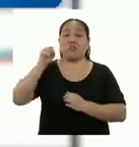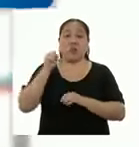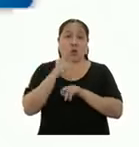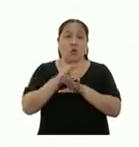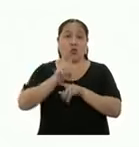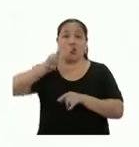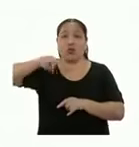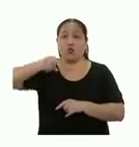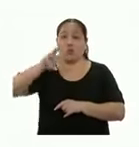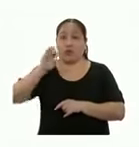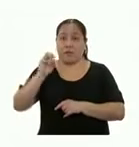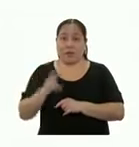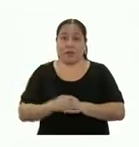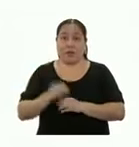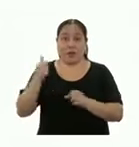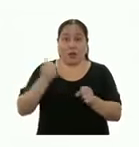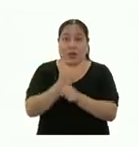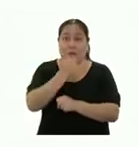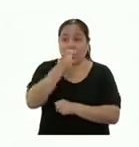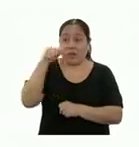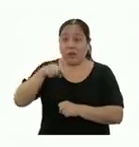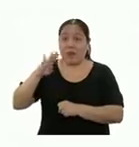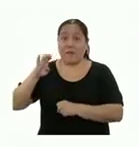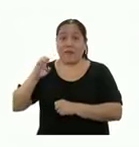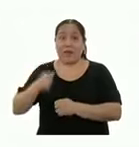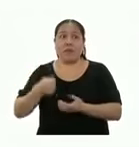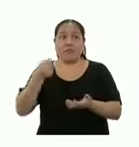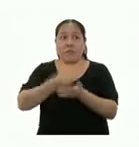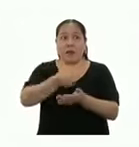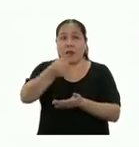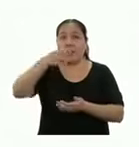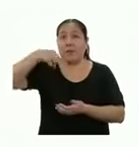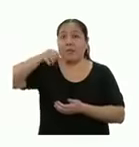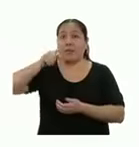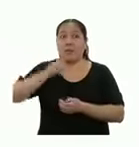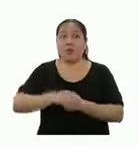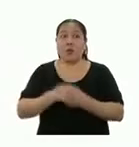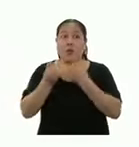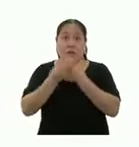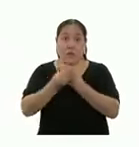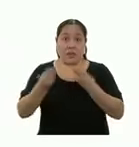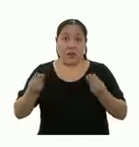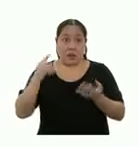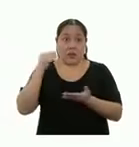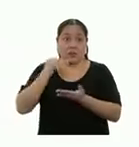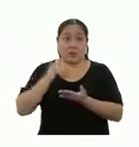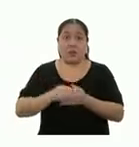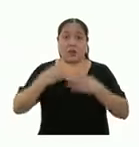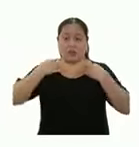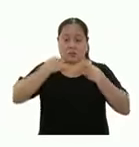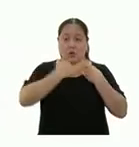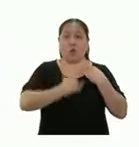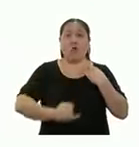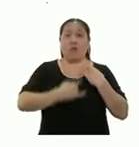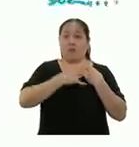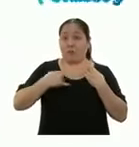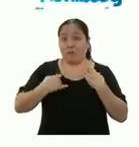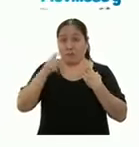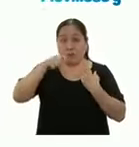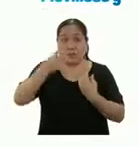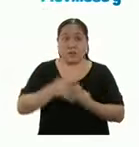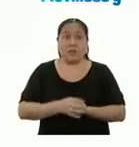A los ganadores, la beca les cubrirá matrícula y pensión de estudios, materiales de estudios y o uniforme cuando corresponda,